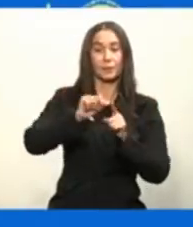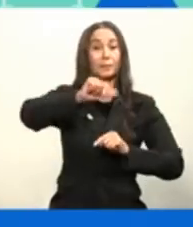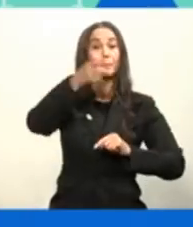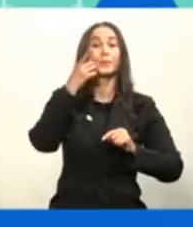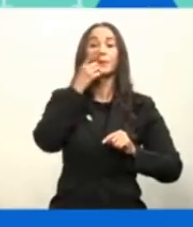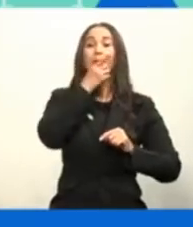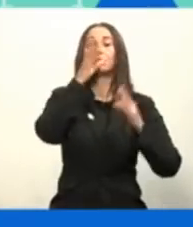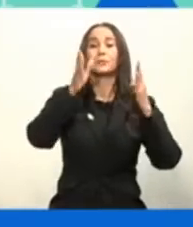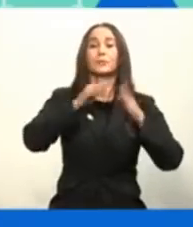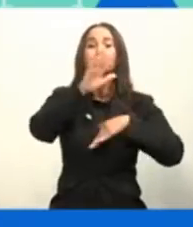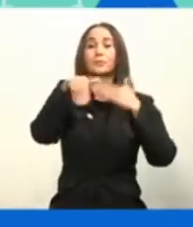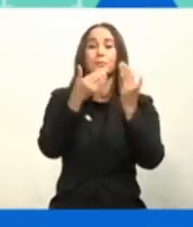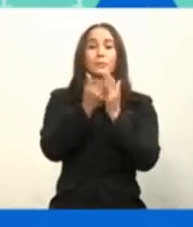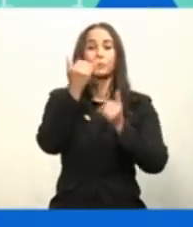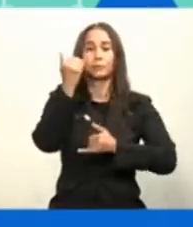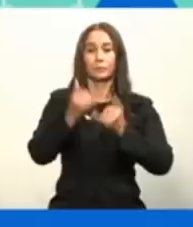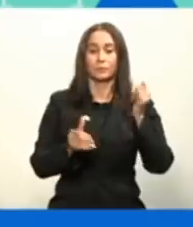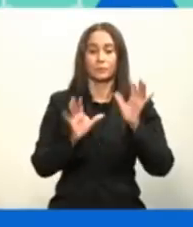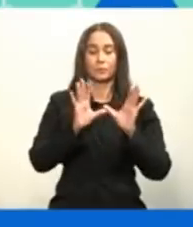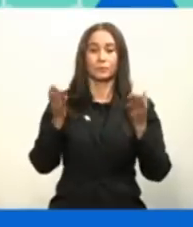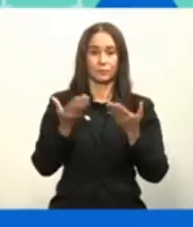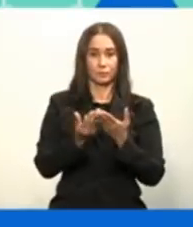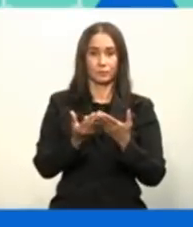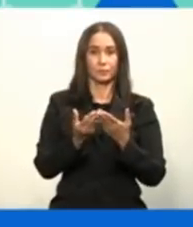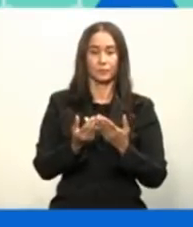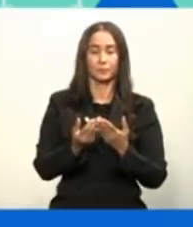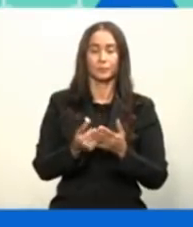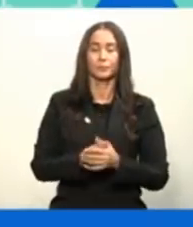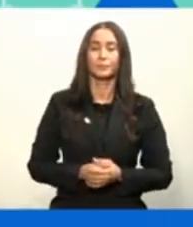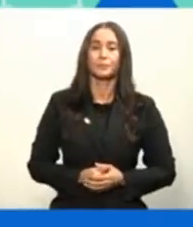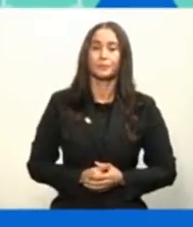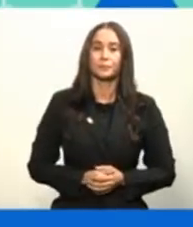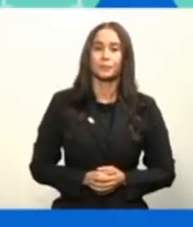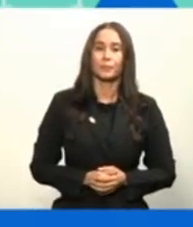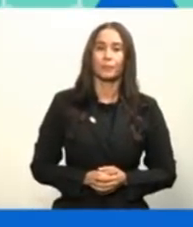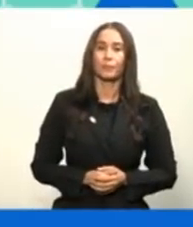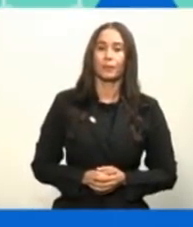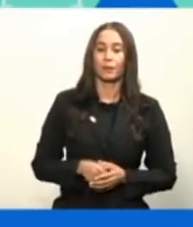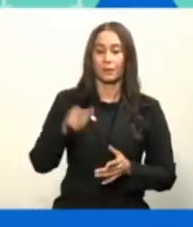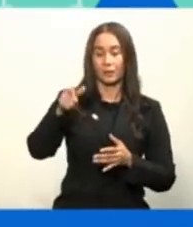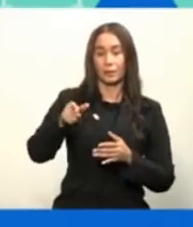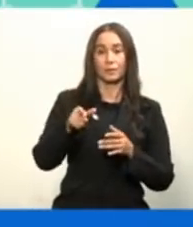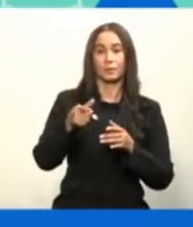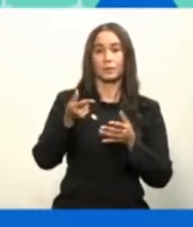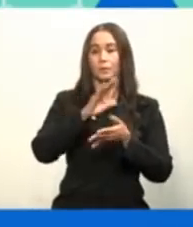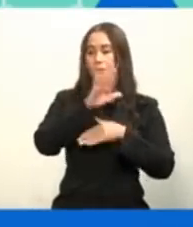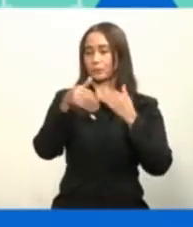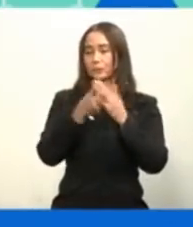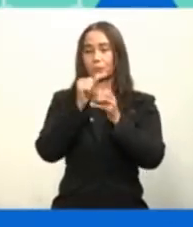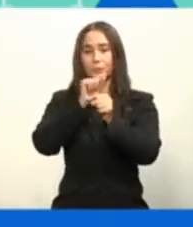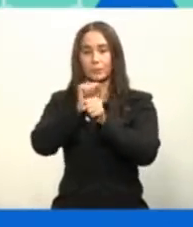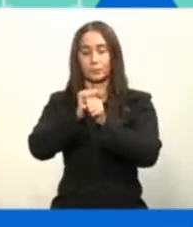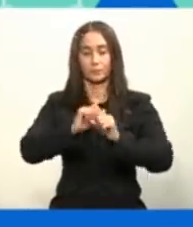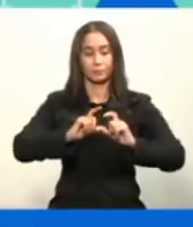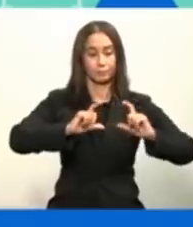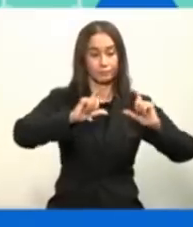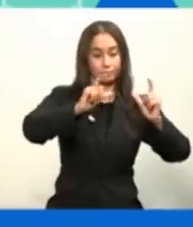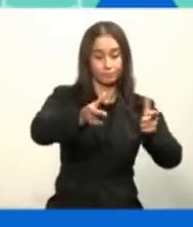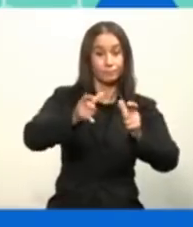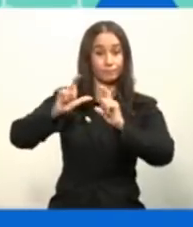Ahí termina todo el ciclo de lo que nosotros hemos trabajado en la logística de distribución